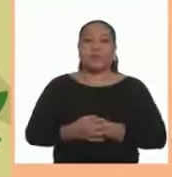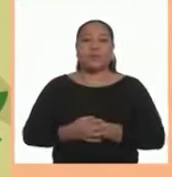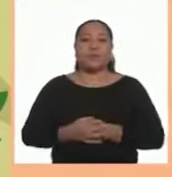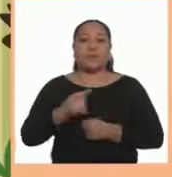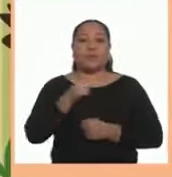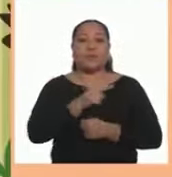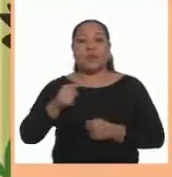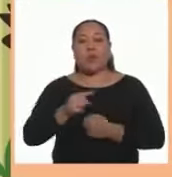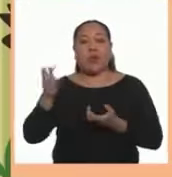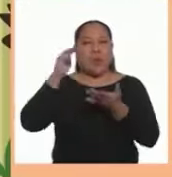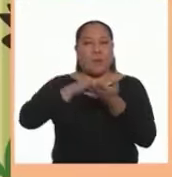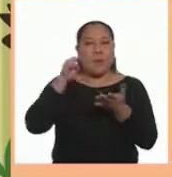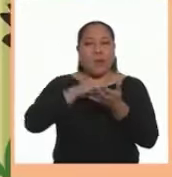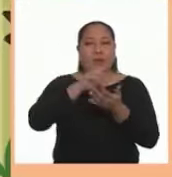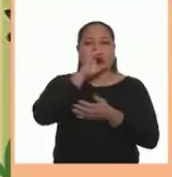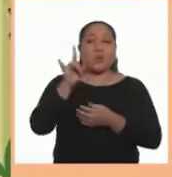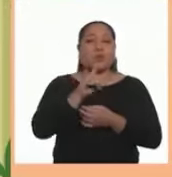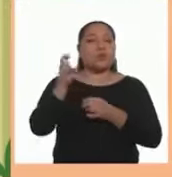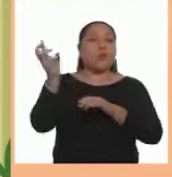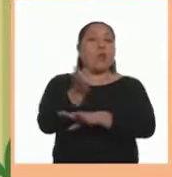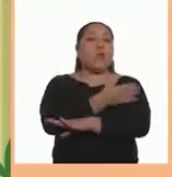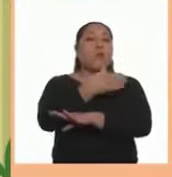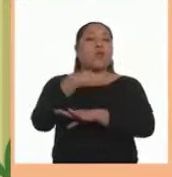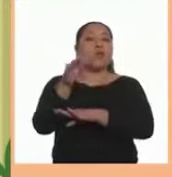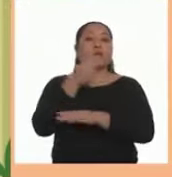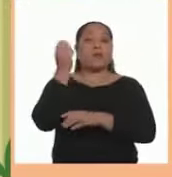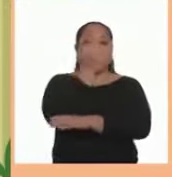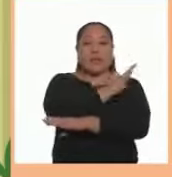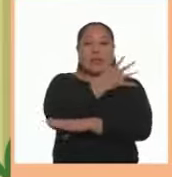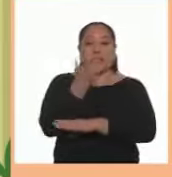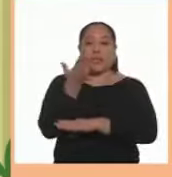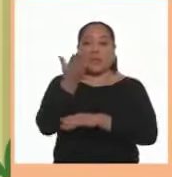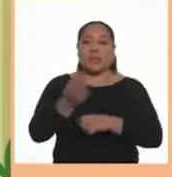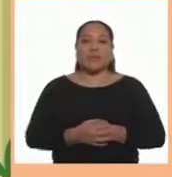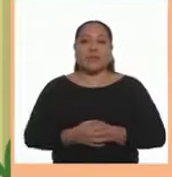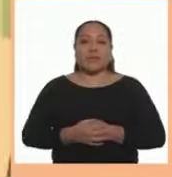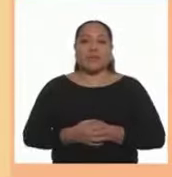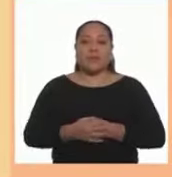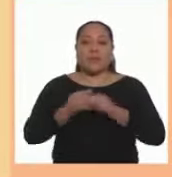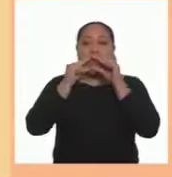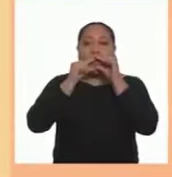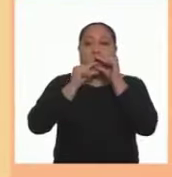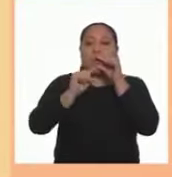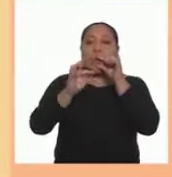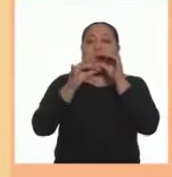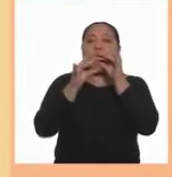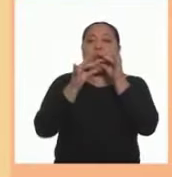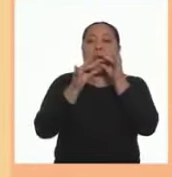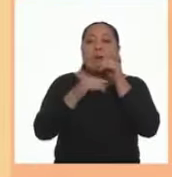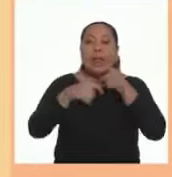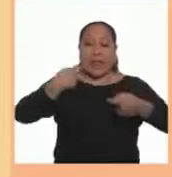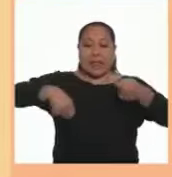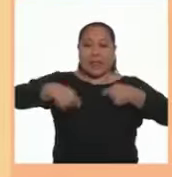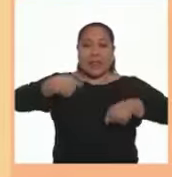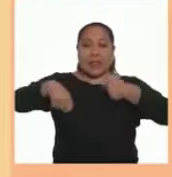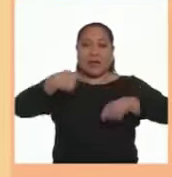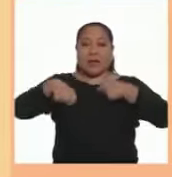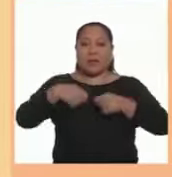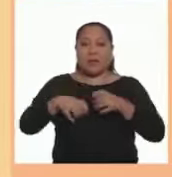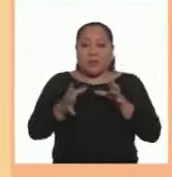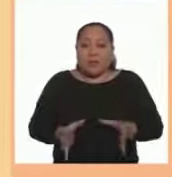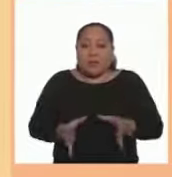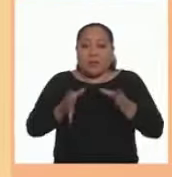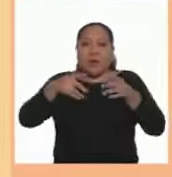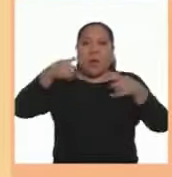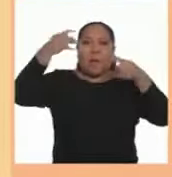adversidades Los instrumentos más utilizados En la música de la selva Son La quenilla El